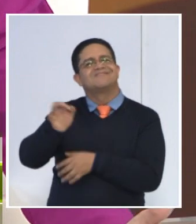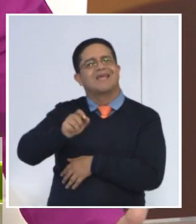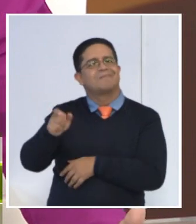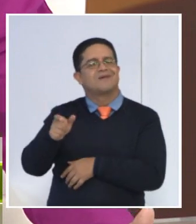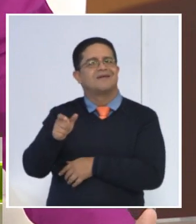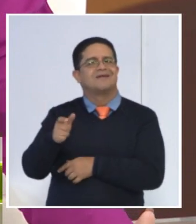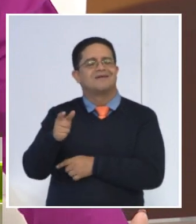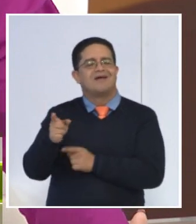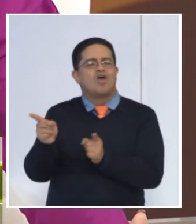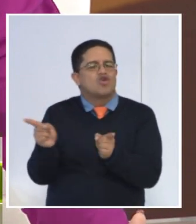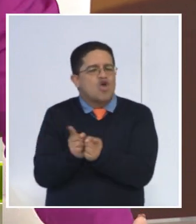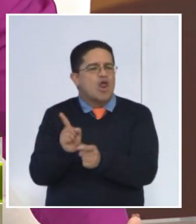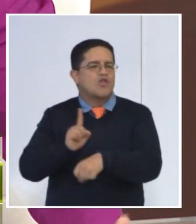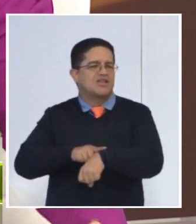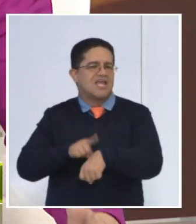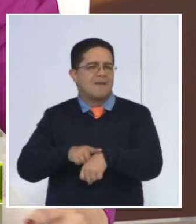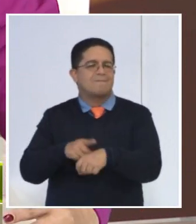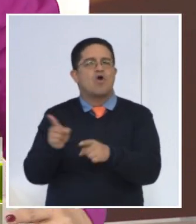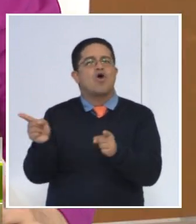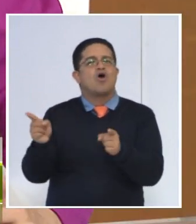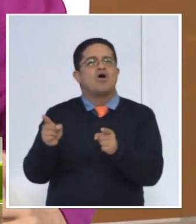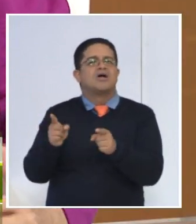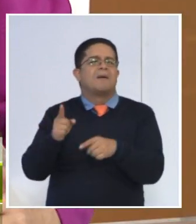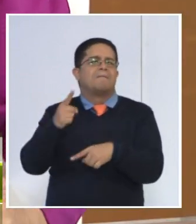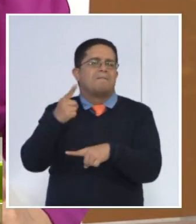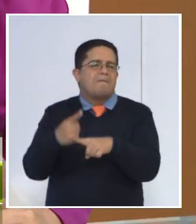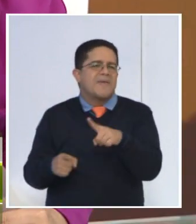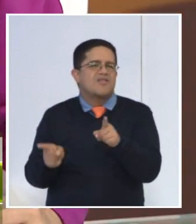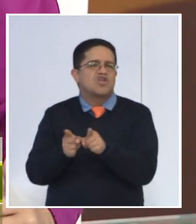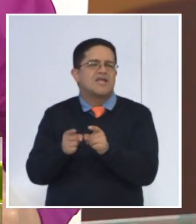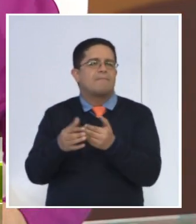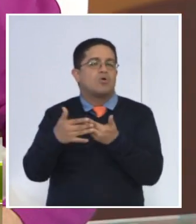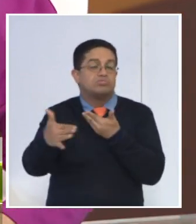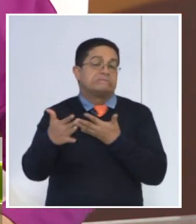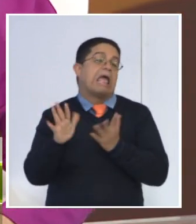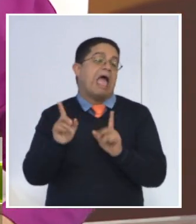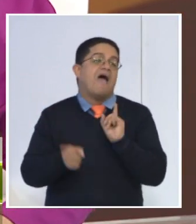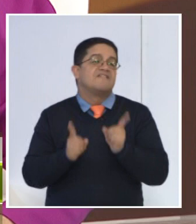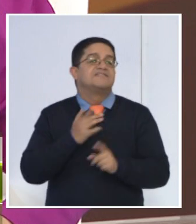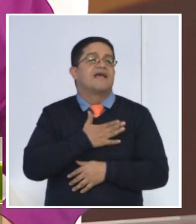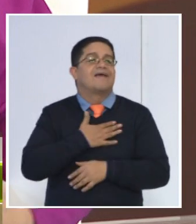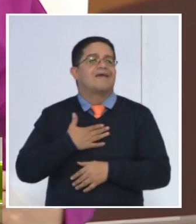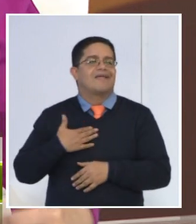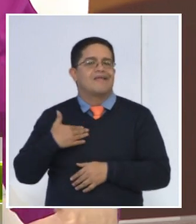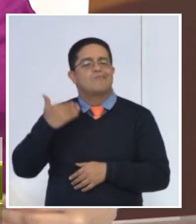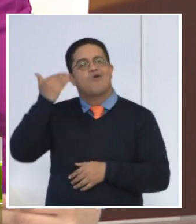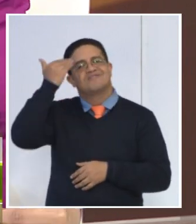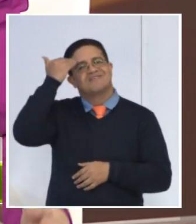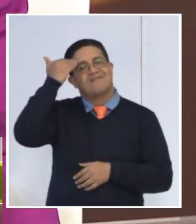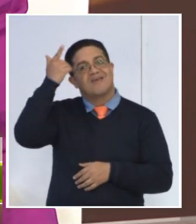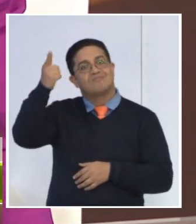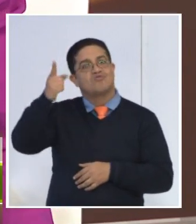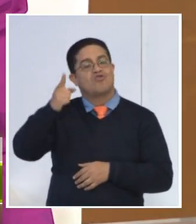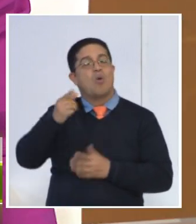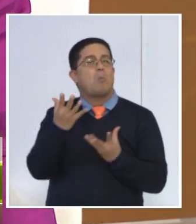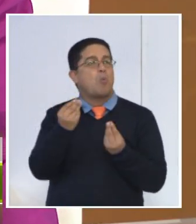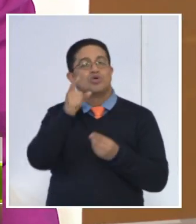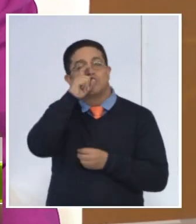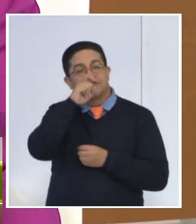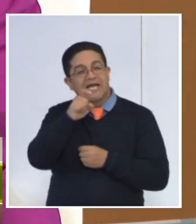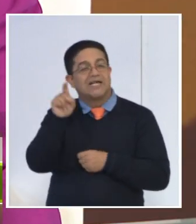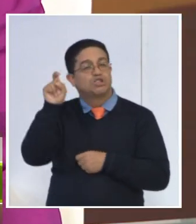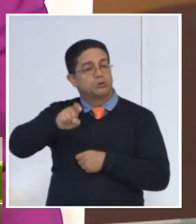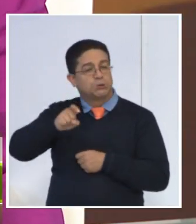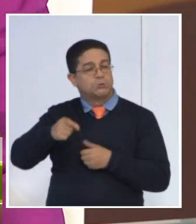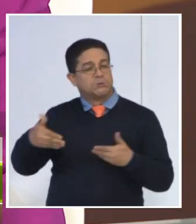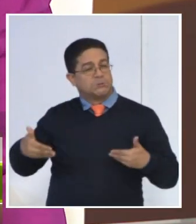corto, mediano y largo plazo. A veces queremos cumplir una meta que sabemos que es de largo plazo en un